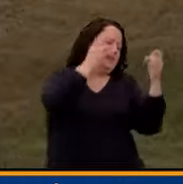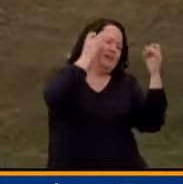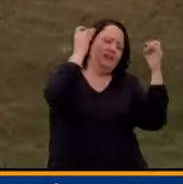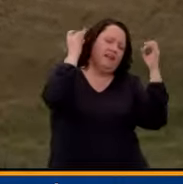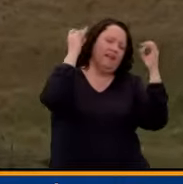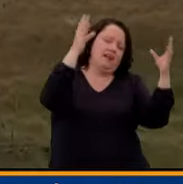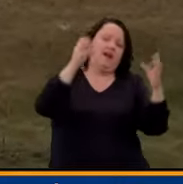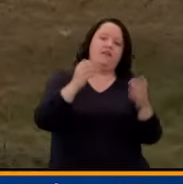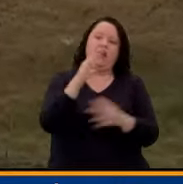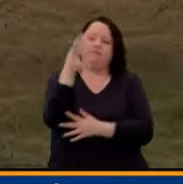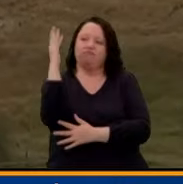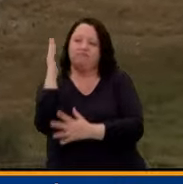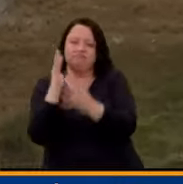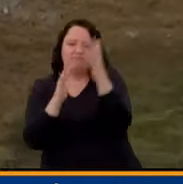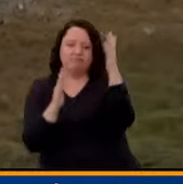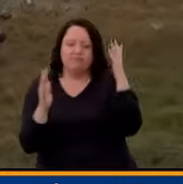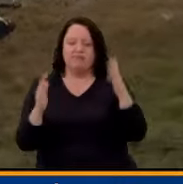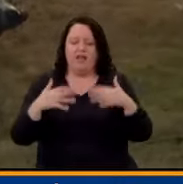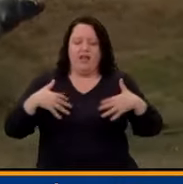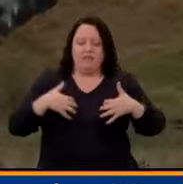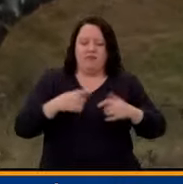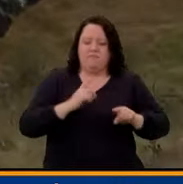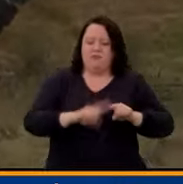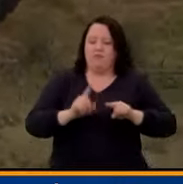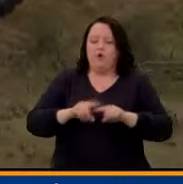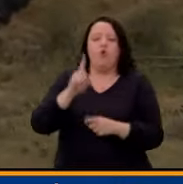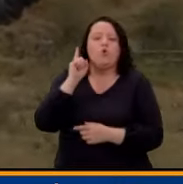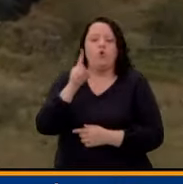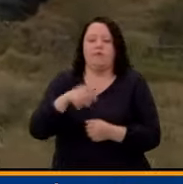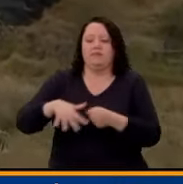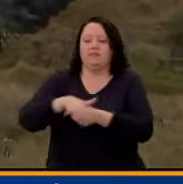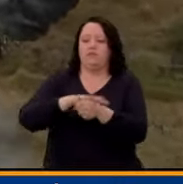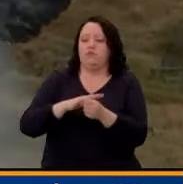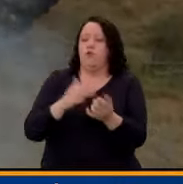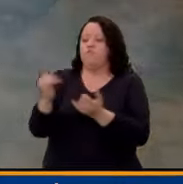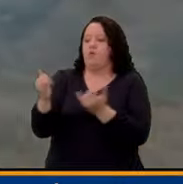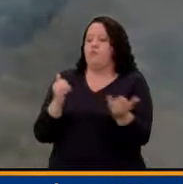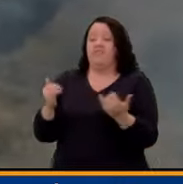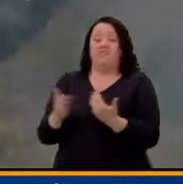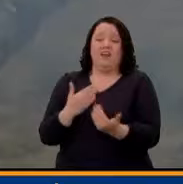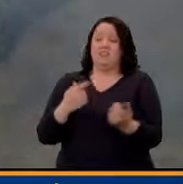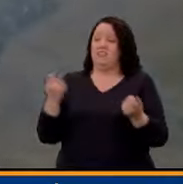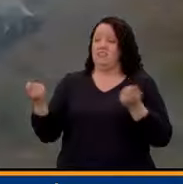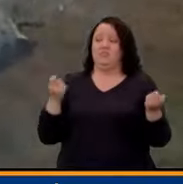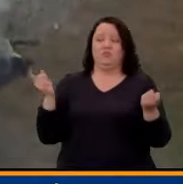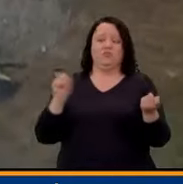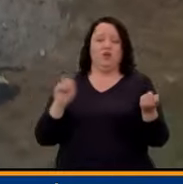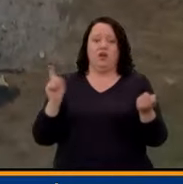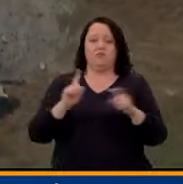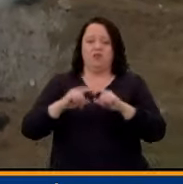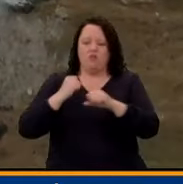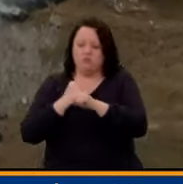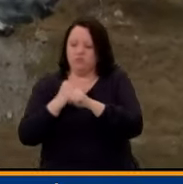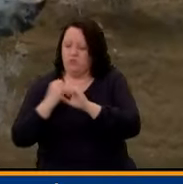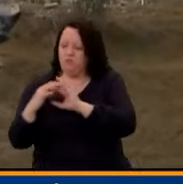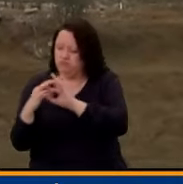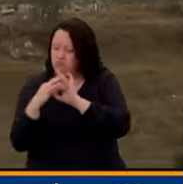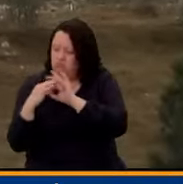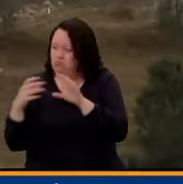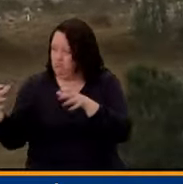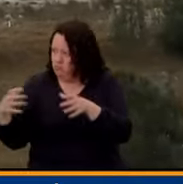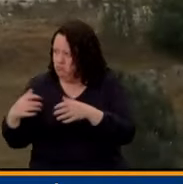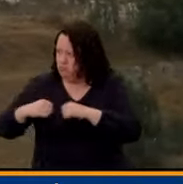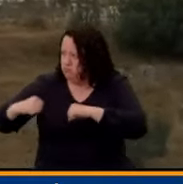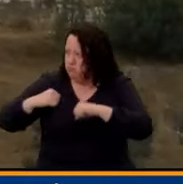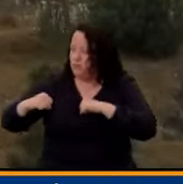de flora y fauna, pues por las situaciones que tenemos en la zona no ha sido fácil, pero bueno ahí estamos trabajando de manera articulada con los organismos de